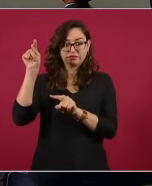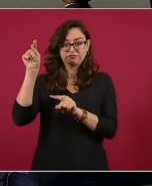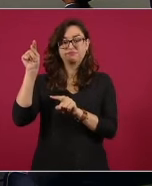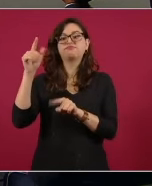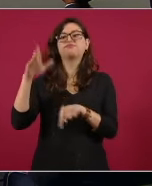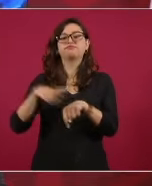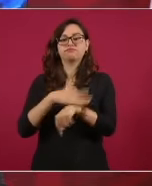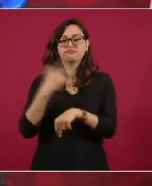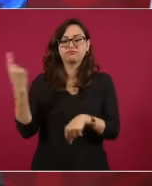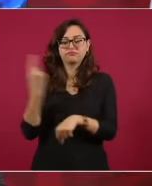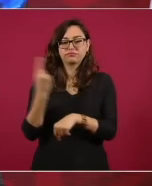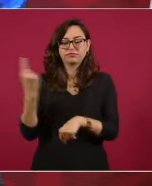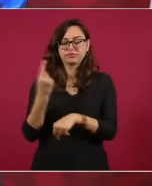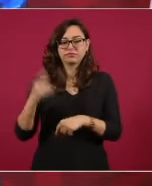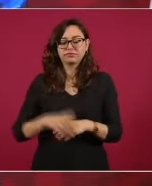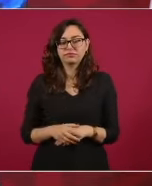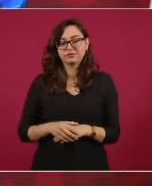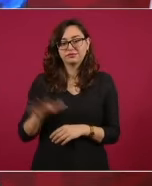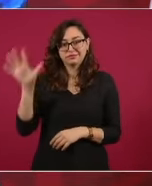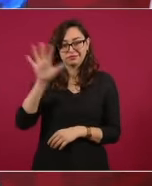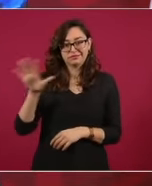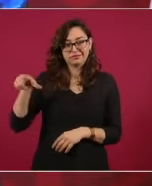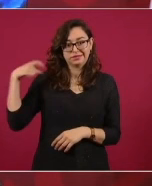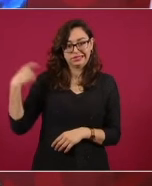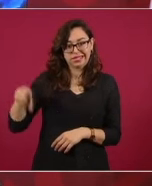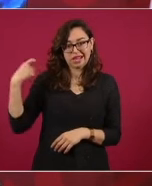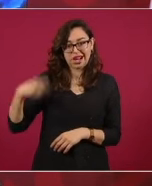está, ya habíamos dicho, aquí está el dinero.